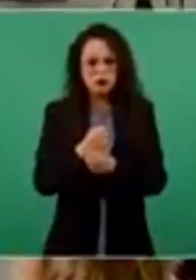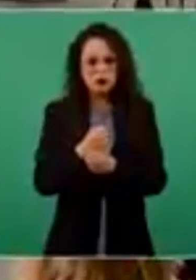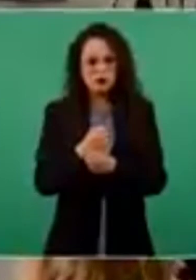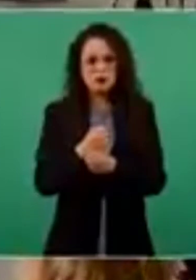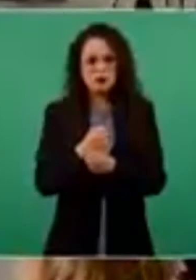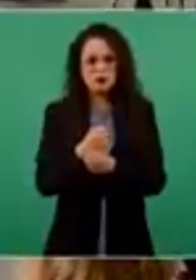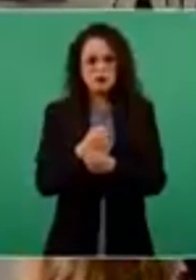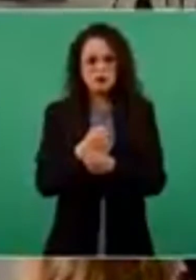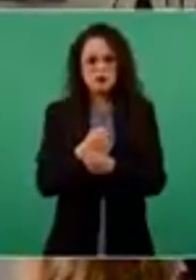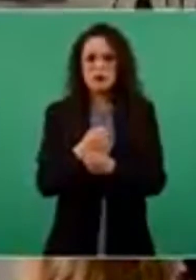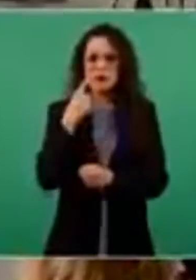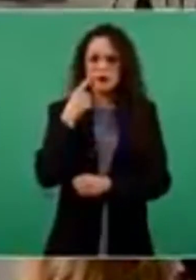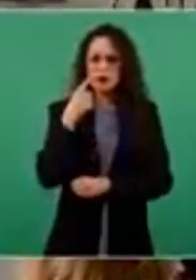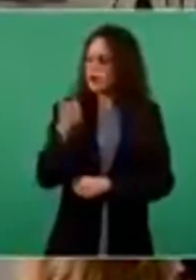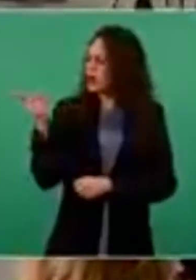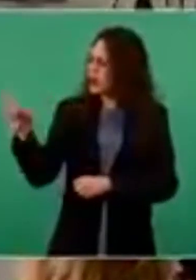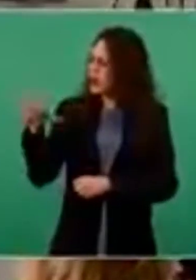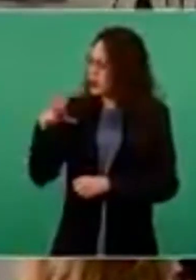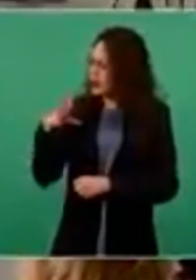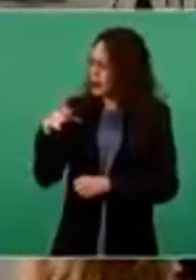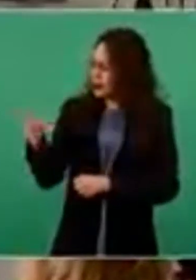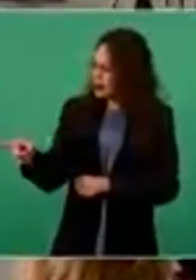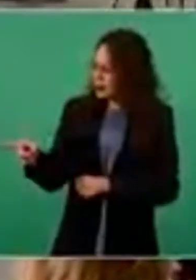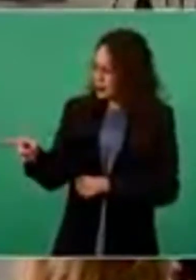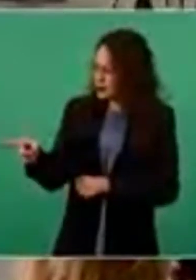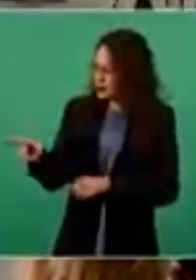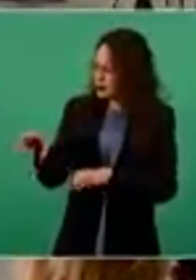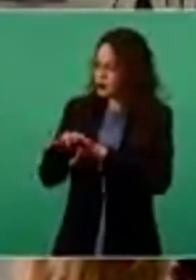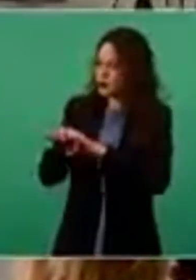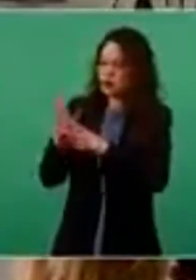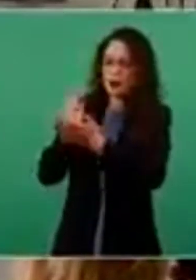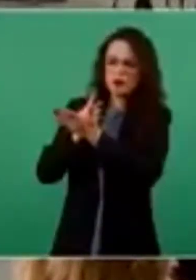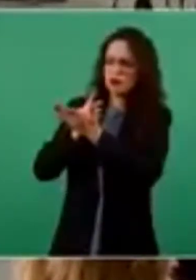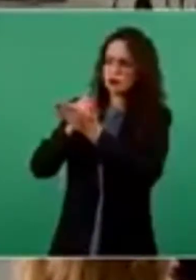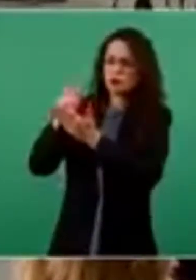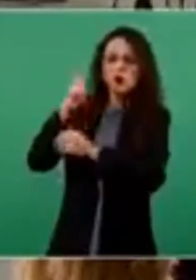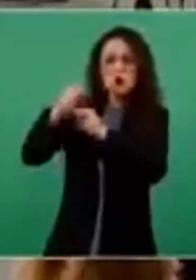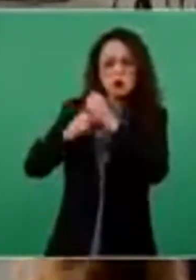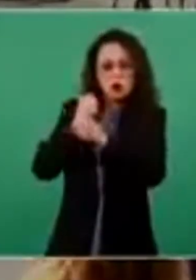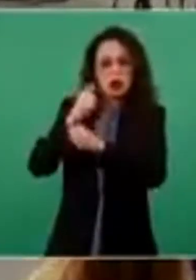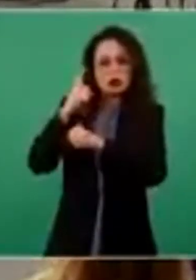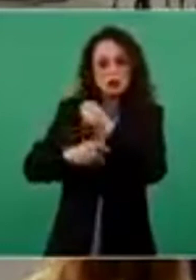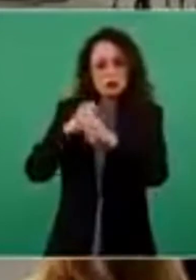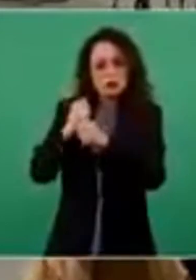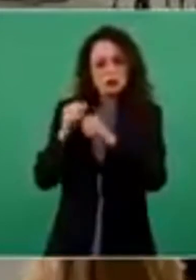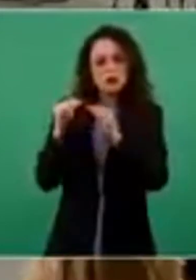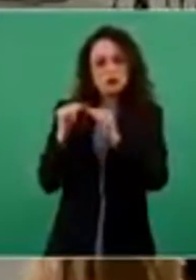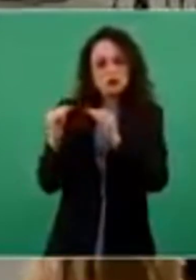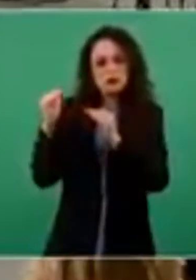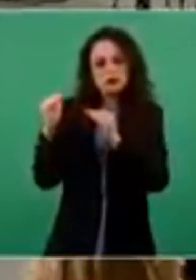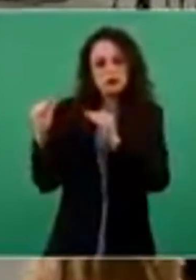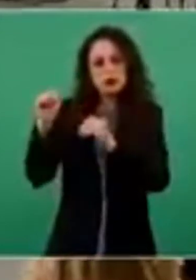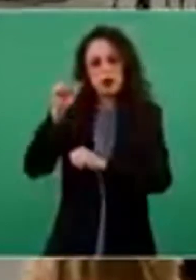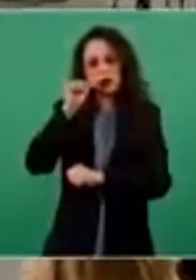el crecimiento por año del trimestre.